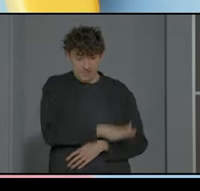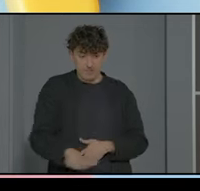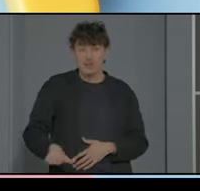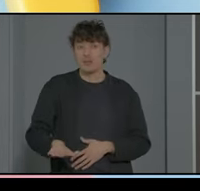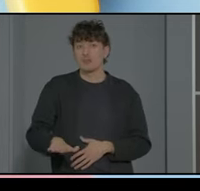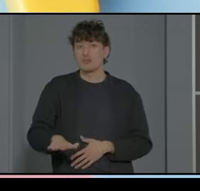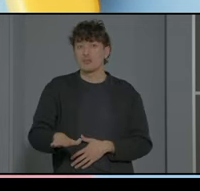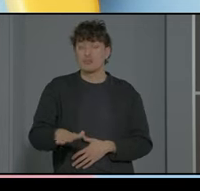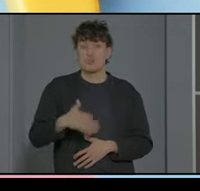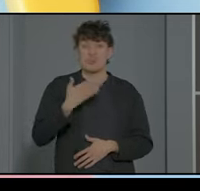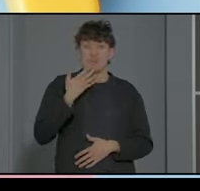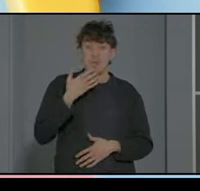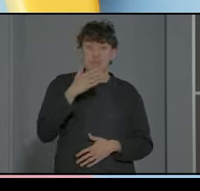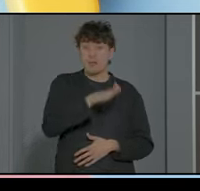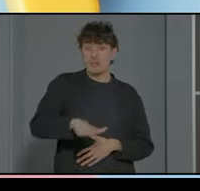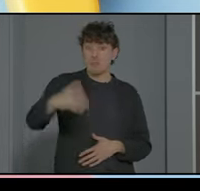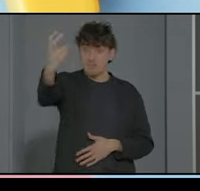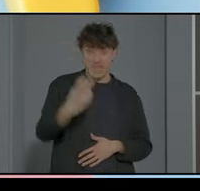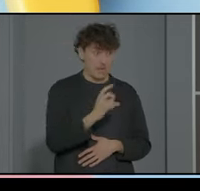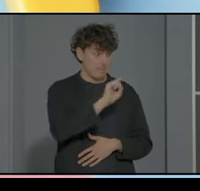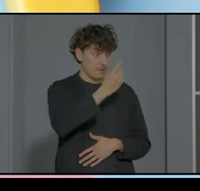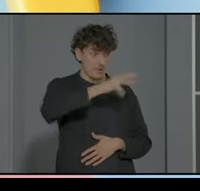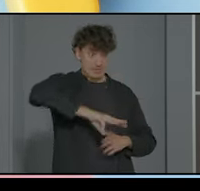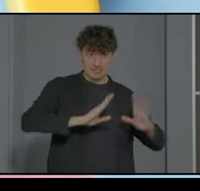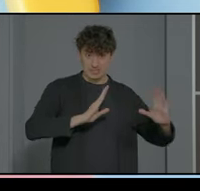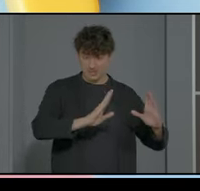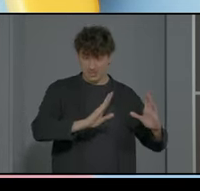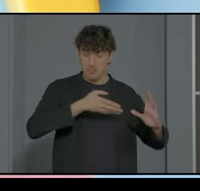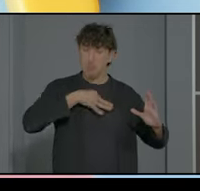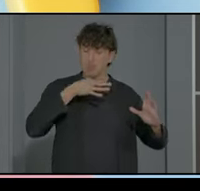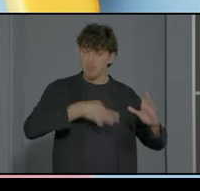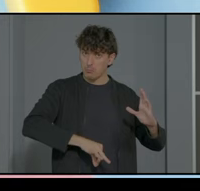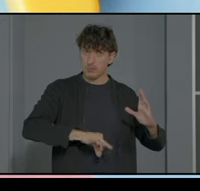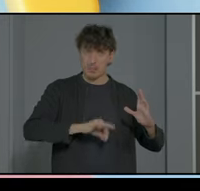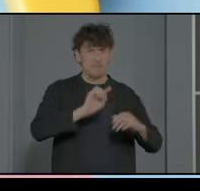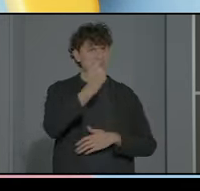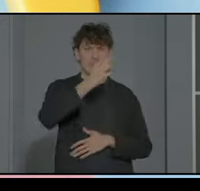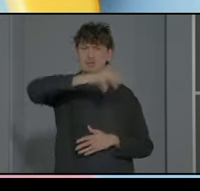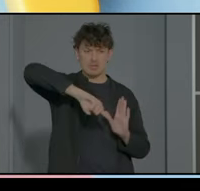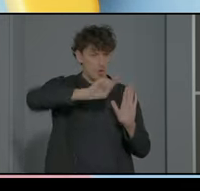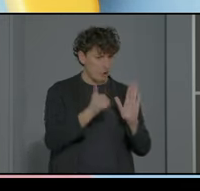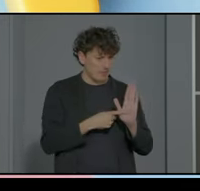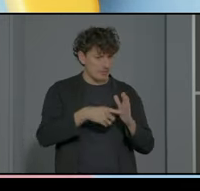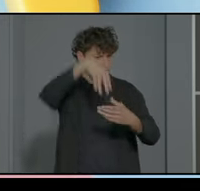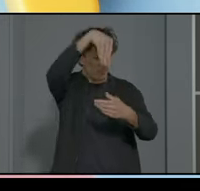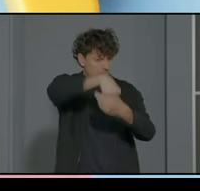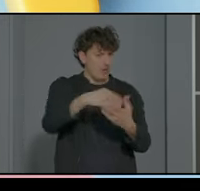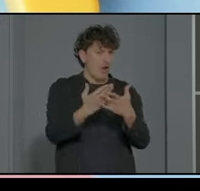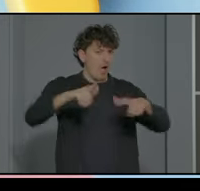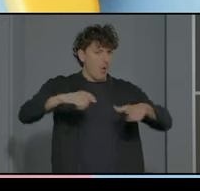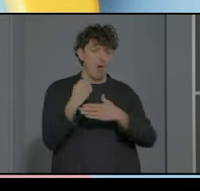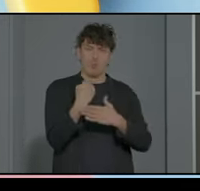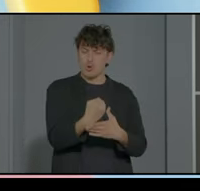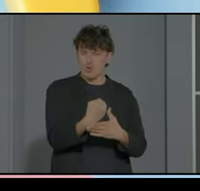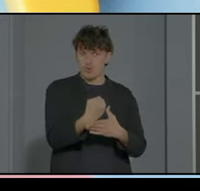cuando recibimos al peque en primer trimestre tenemos la posibilidad de que pueda permanecer el primer trimestre íntegro en el aula de apoyo viene con